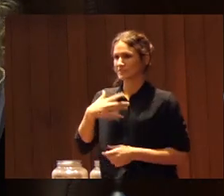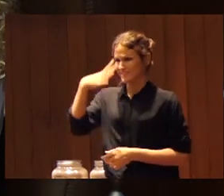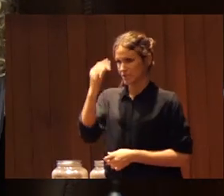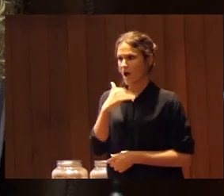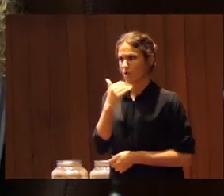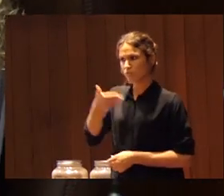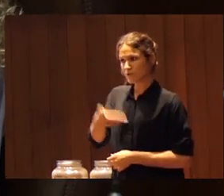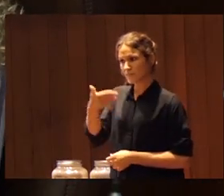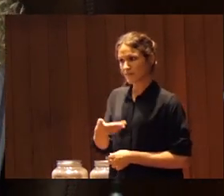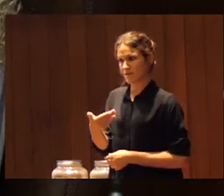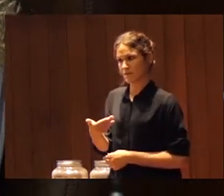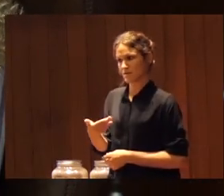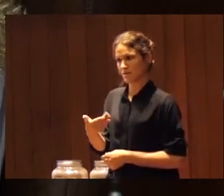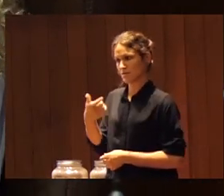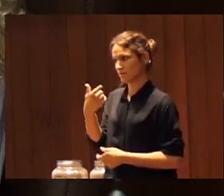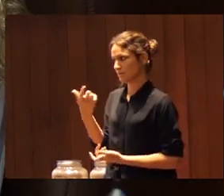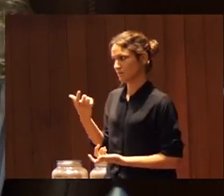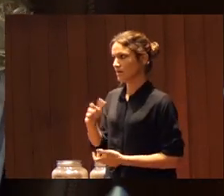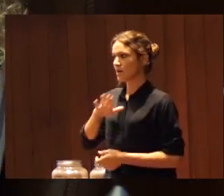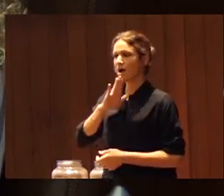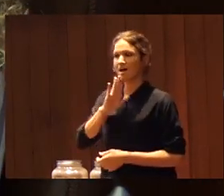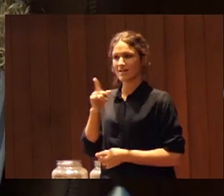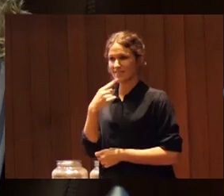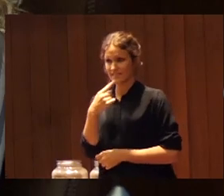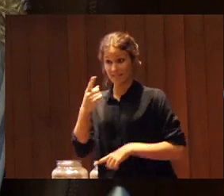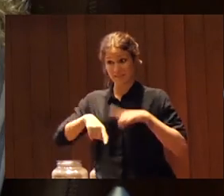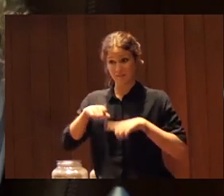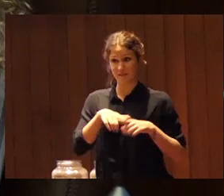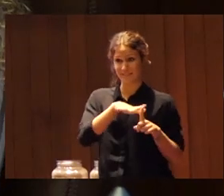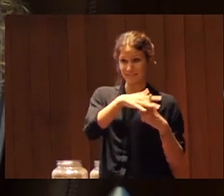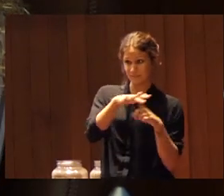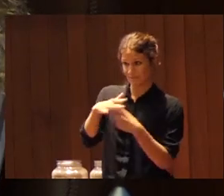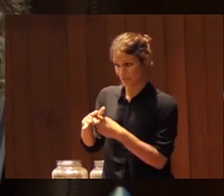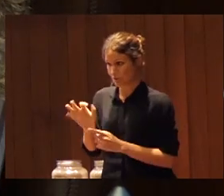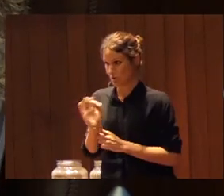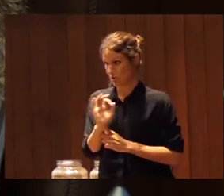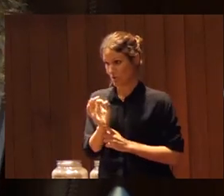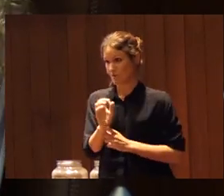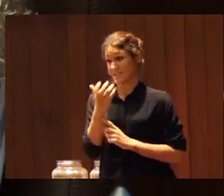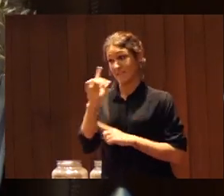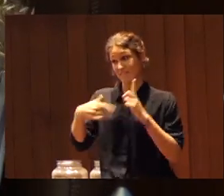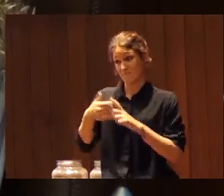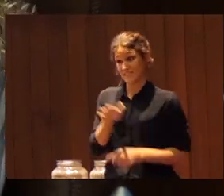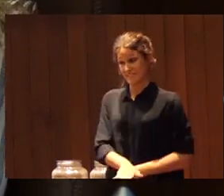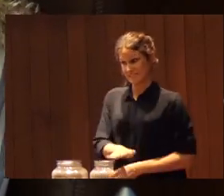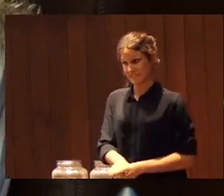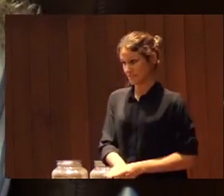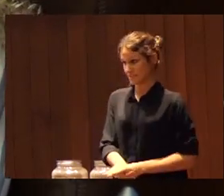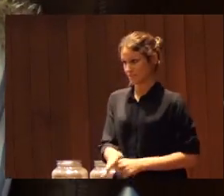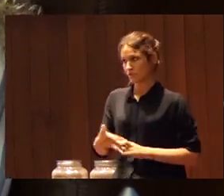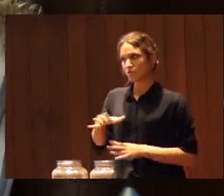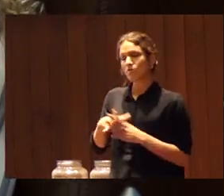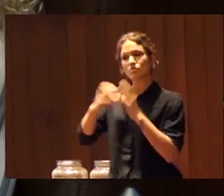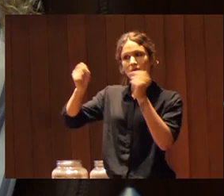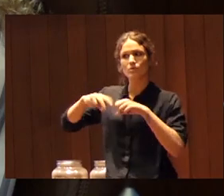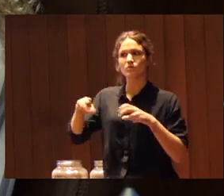bien lo que dice Aynoa ¿no? depende el contexto en cada momento en edades tempranas obviamente estoy de acuerdo totalmente con lo que decía Aynoa de no separar